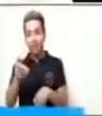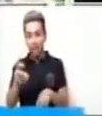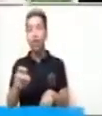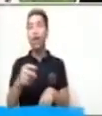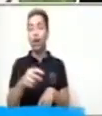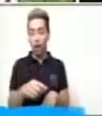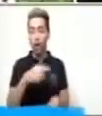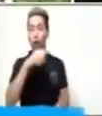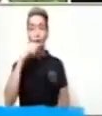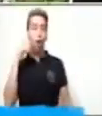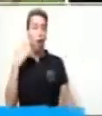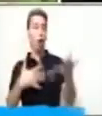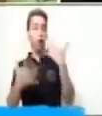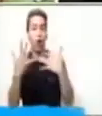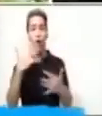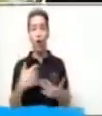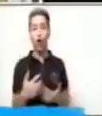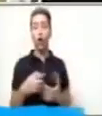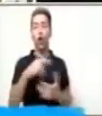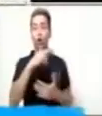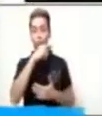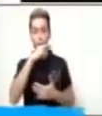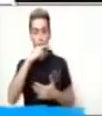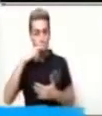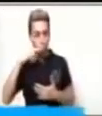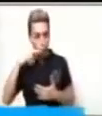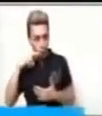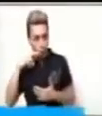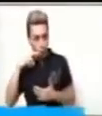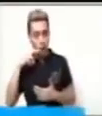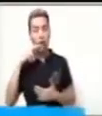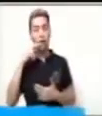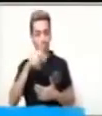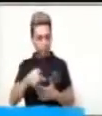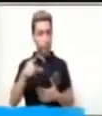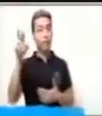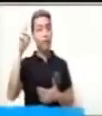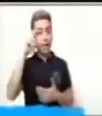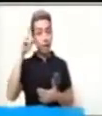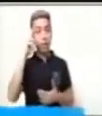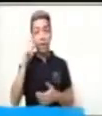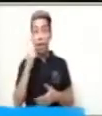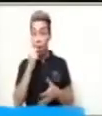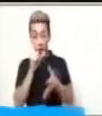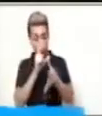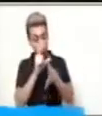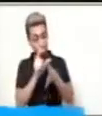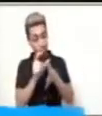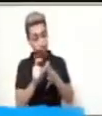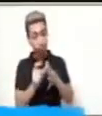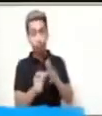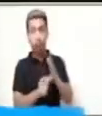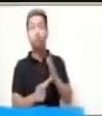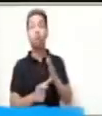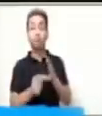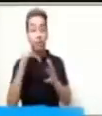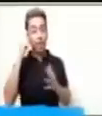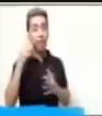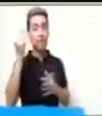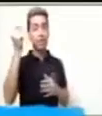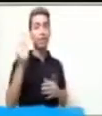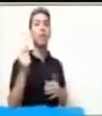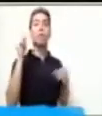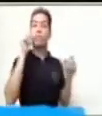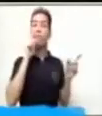rojo. Recuerda que una de las características dentro de las adivinanzas también está